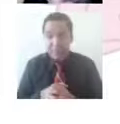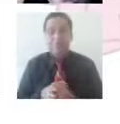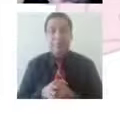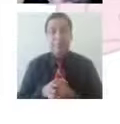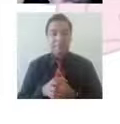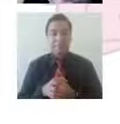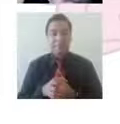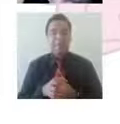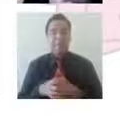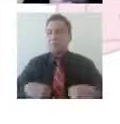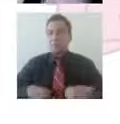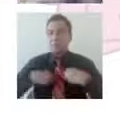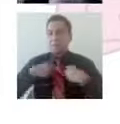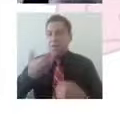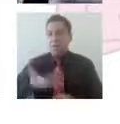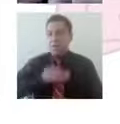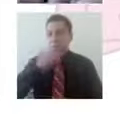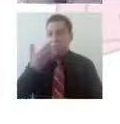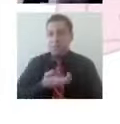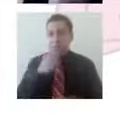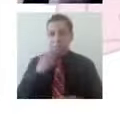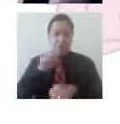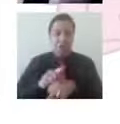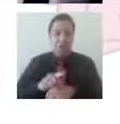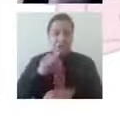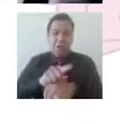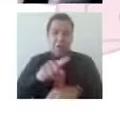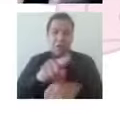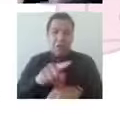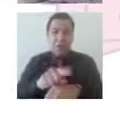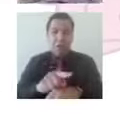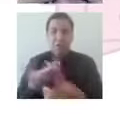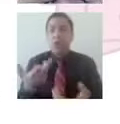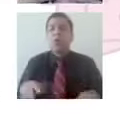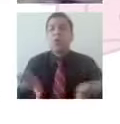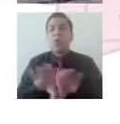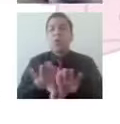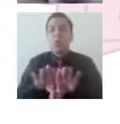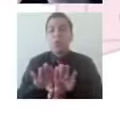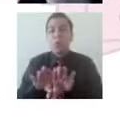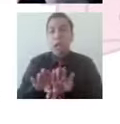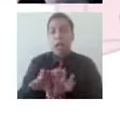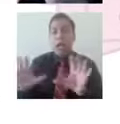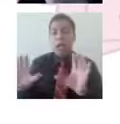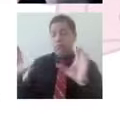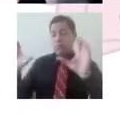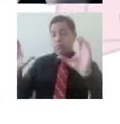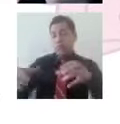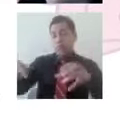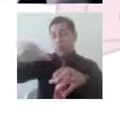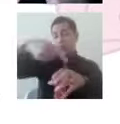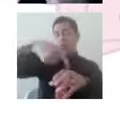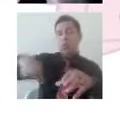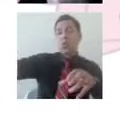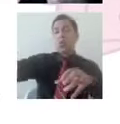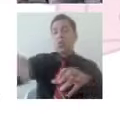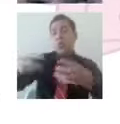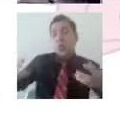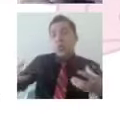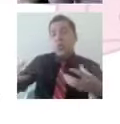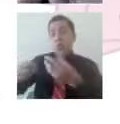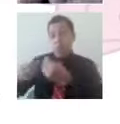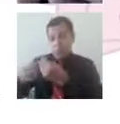decir, la vida cotidiana, va a ser un fenómeno que se va a construir desde manera colectiva, porque somos seres gregarios, históricos y dinámicos.